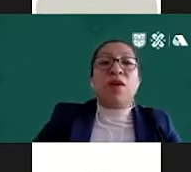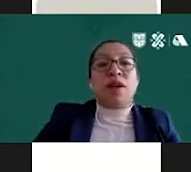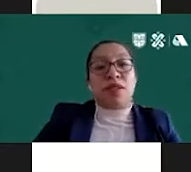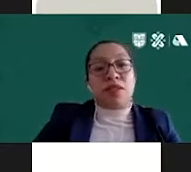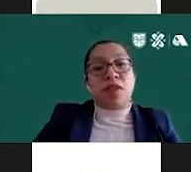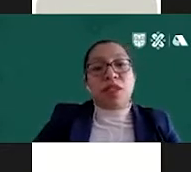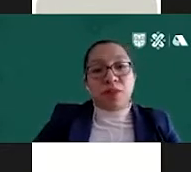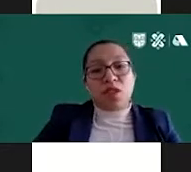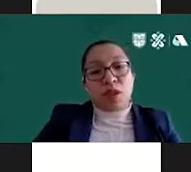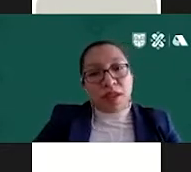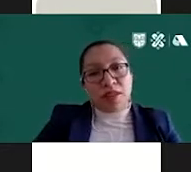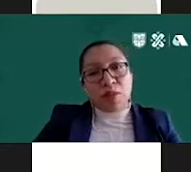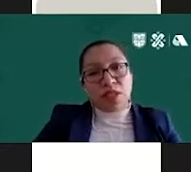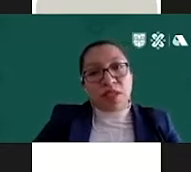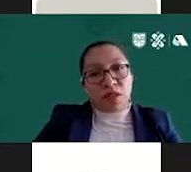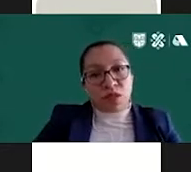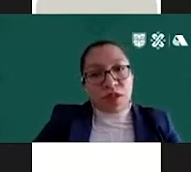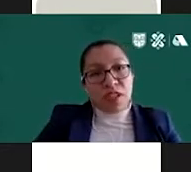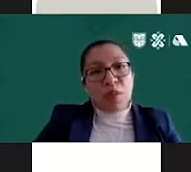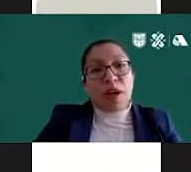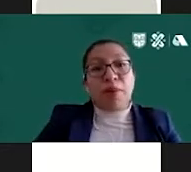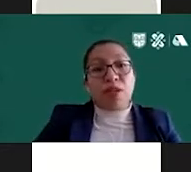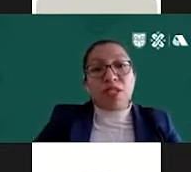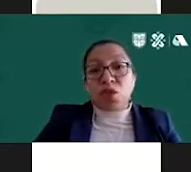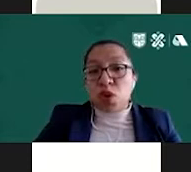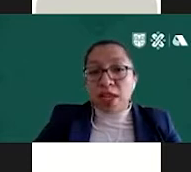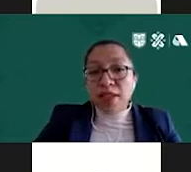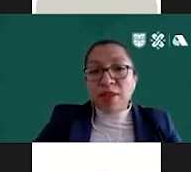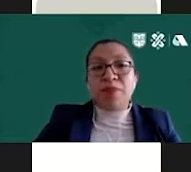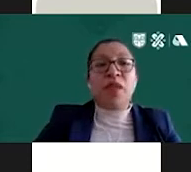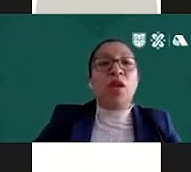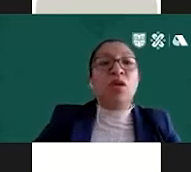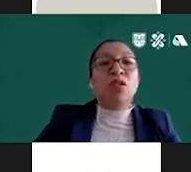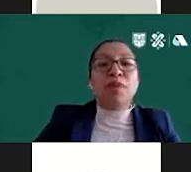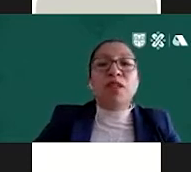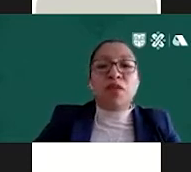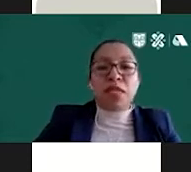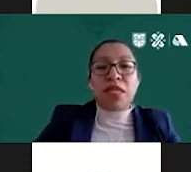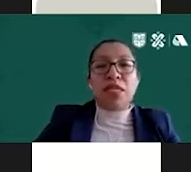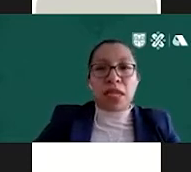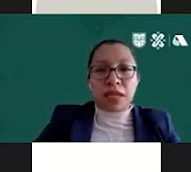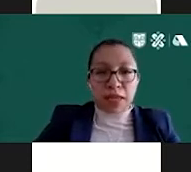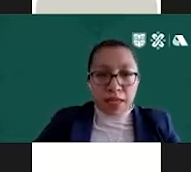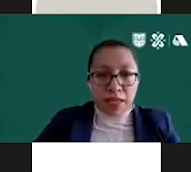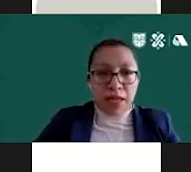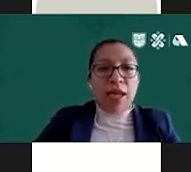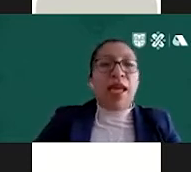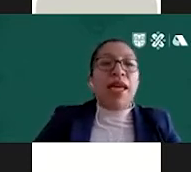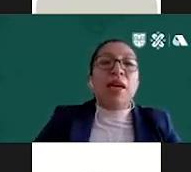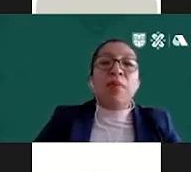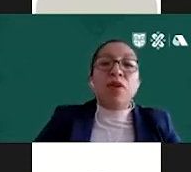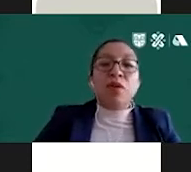facilitar la localización de servicios brindados por las instituciones para personas usuarias con conceptos fáciles de entender.